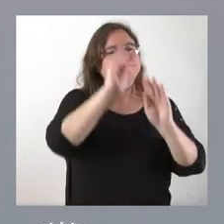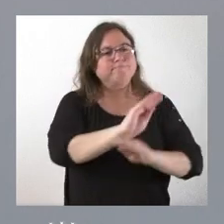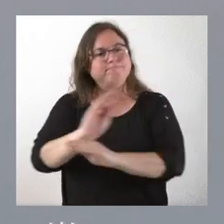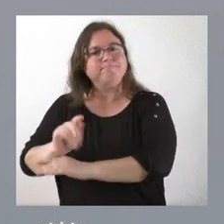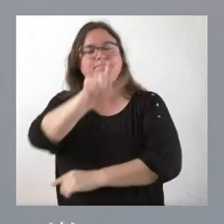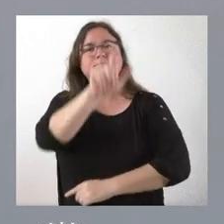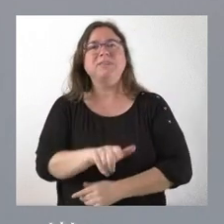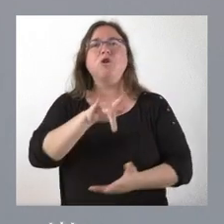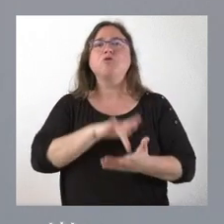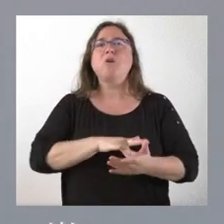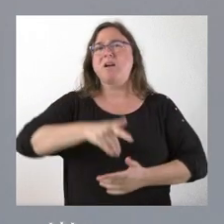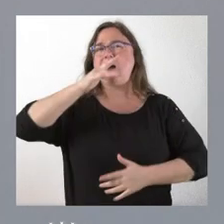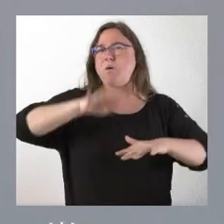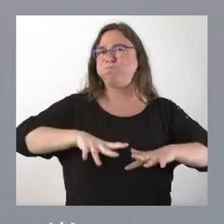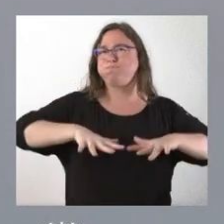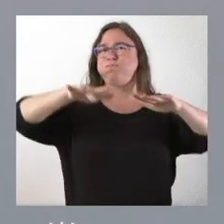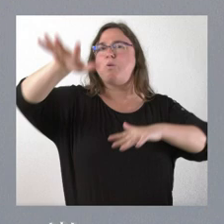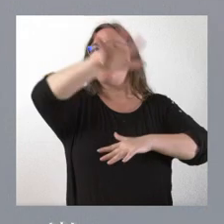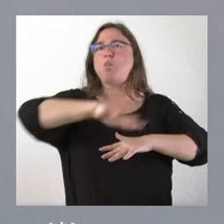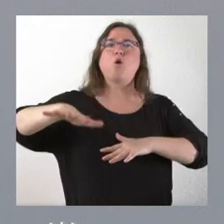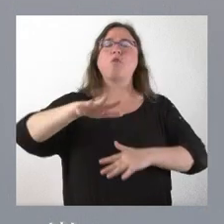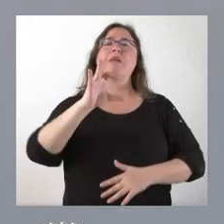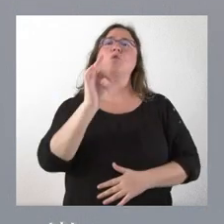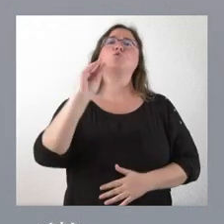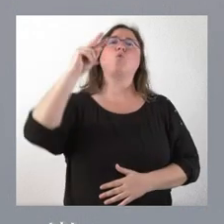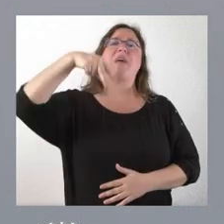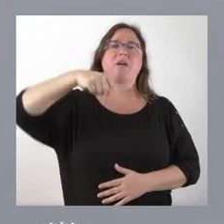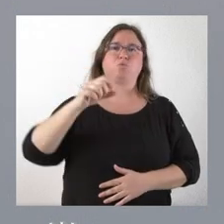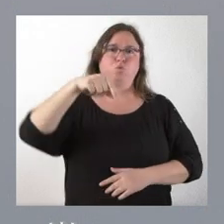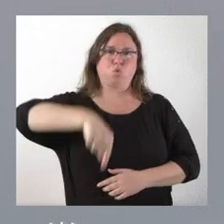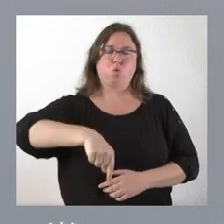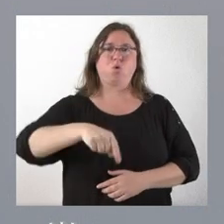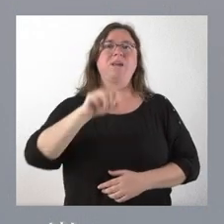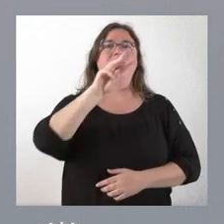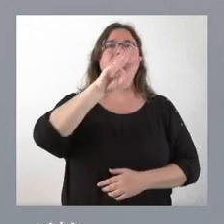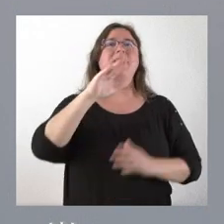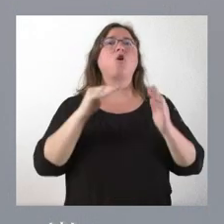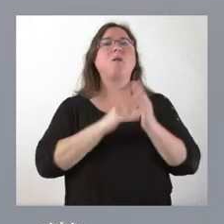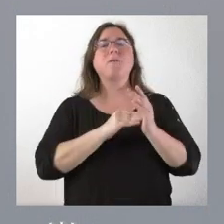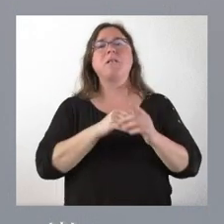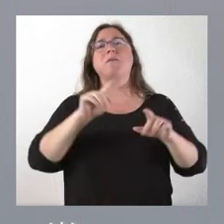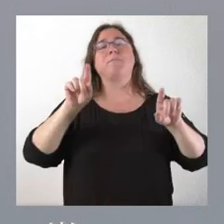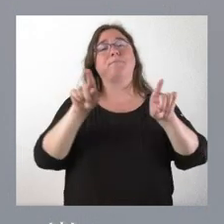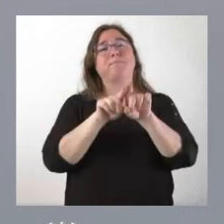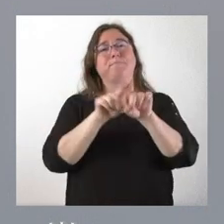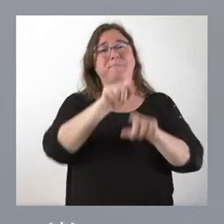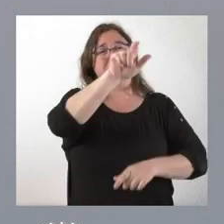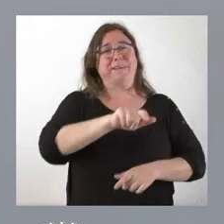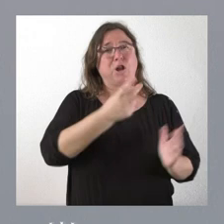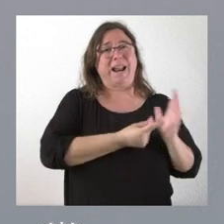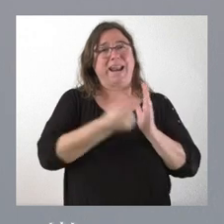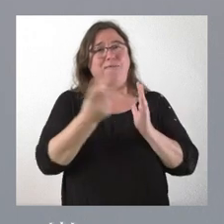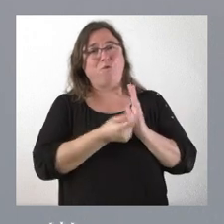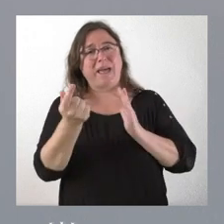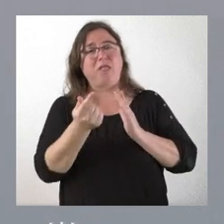afectada por las inundaciones en Sudán del Sur, 35.000 euros para la Agencia de Naciones Unidas para la población refugiada de